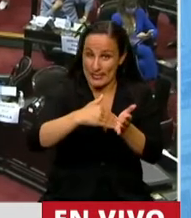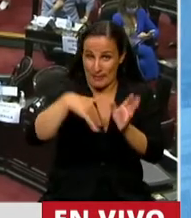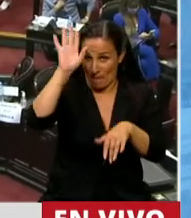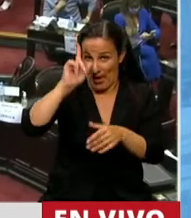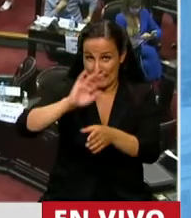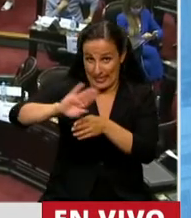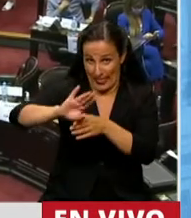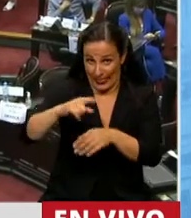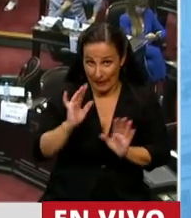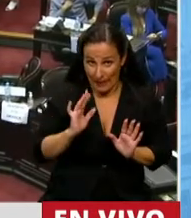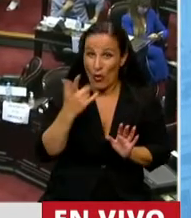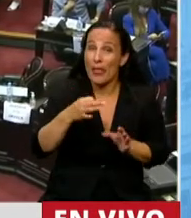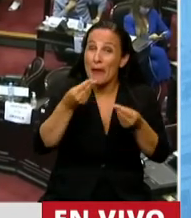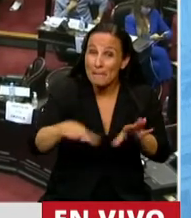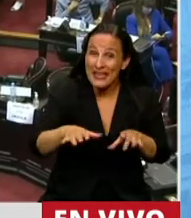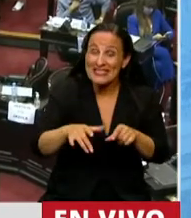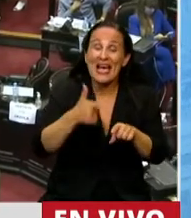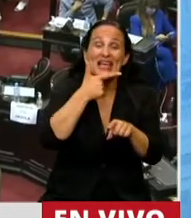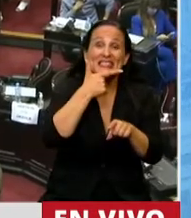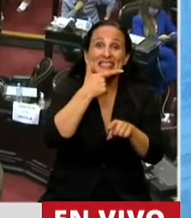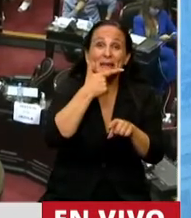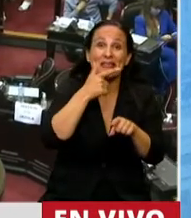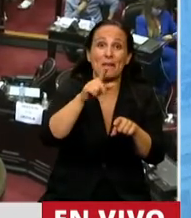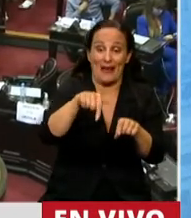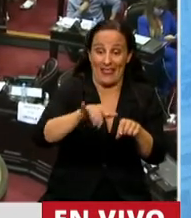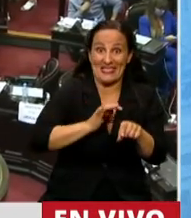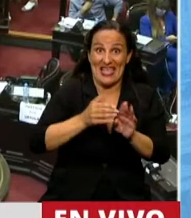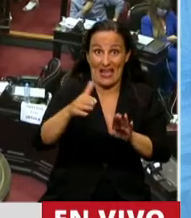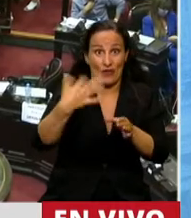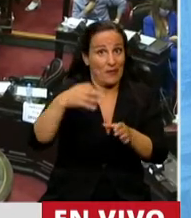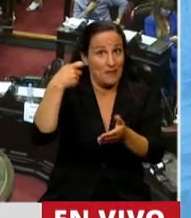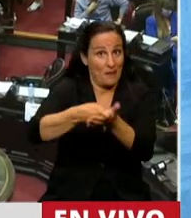debería comenzar a pagarse en septiembre del 2021.